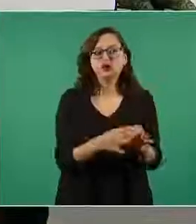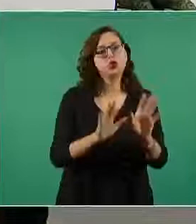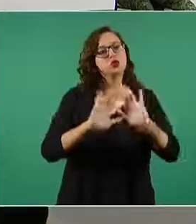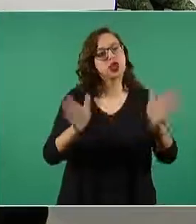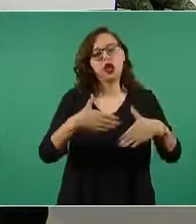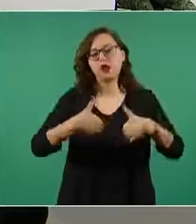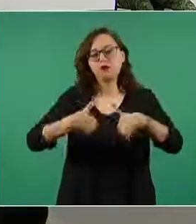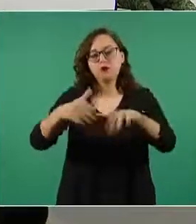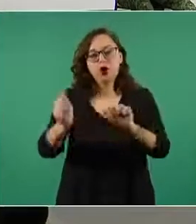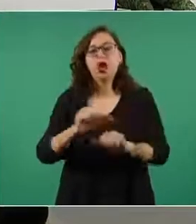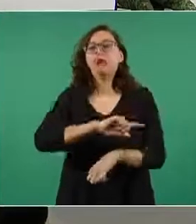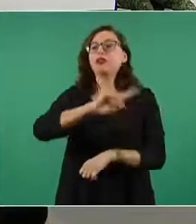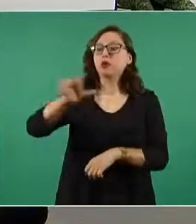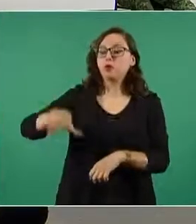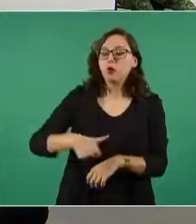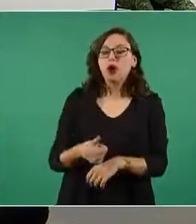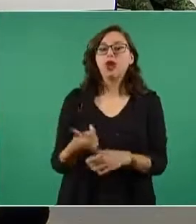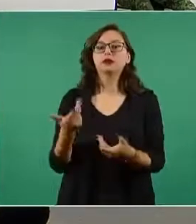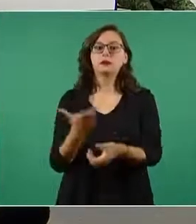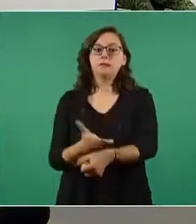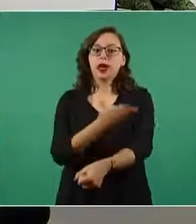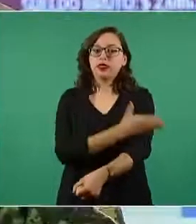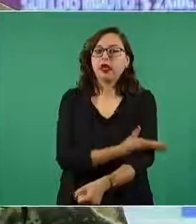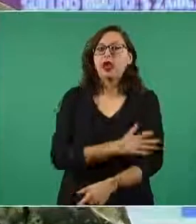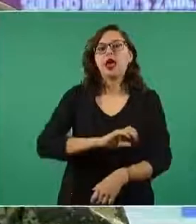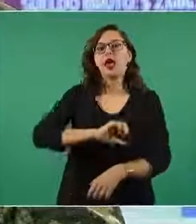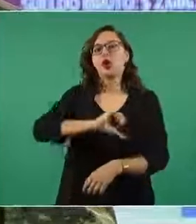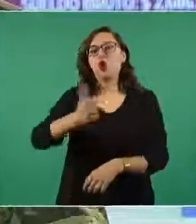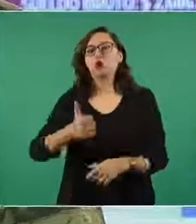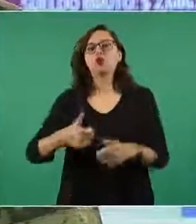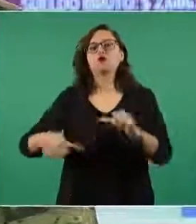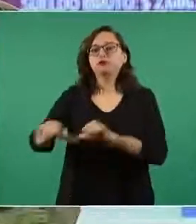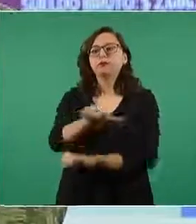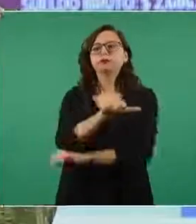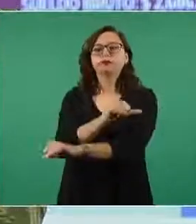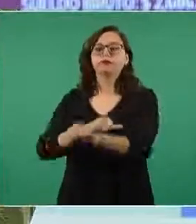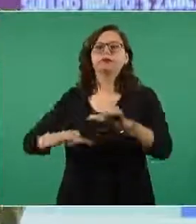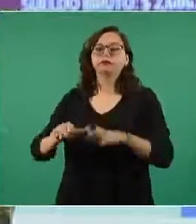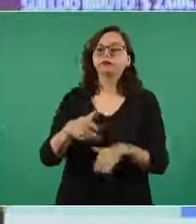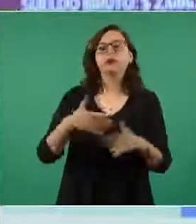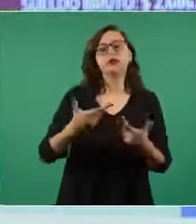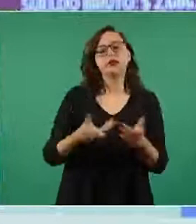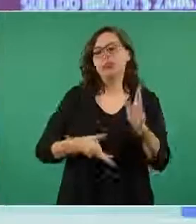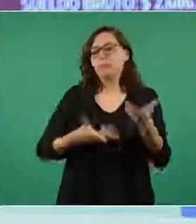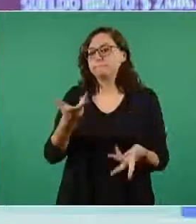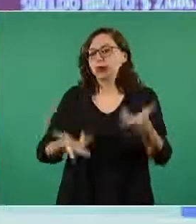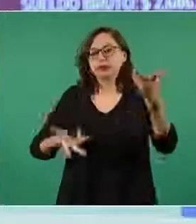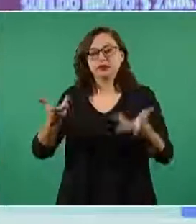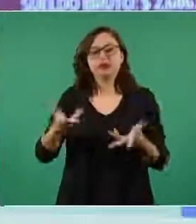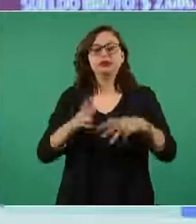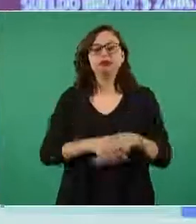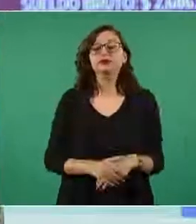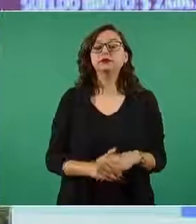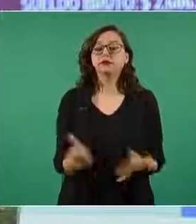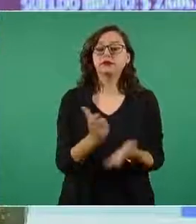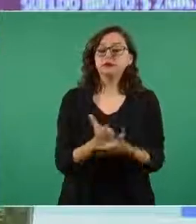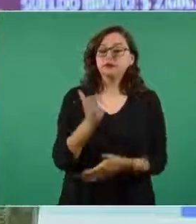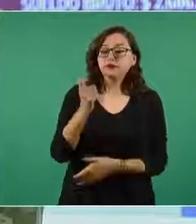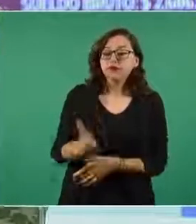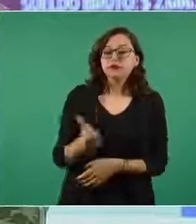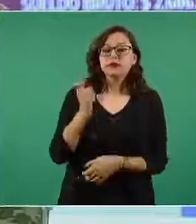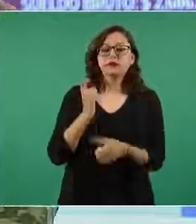carpinteros de obra negra que se embararon ya no tienen espacio y llegan otro tipo de trabajadores de la construcción el pago de la mano de obra se factúa